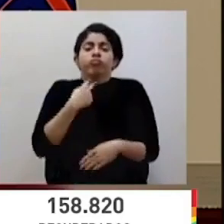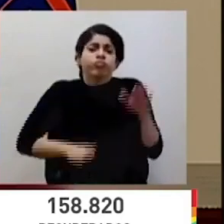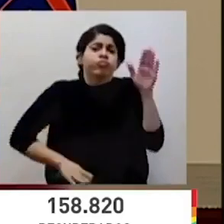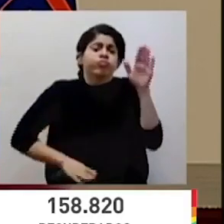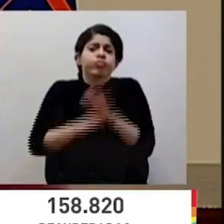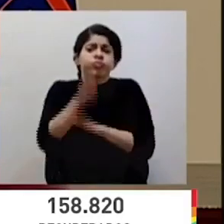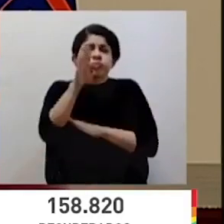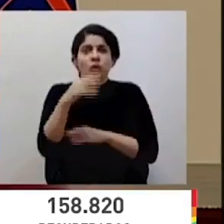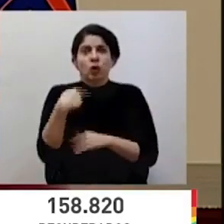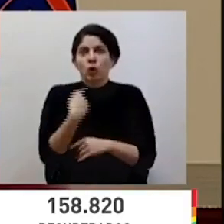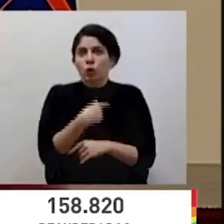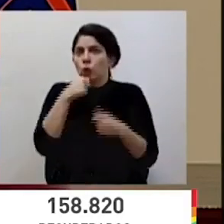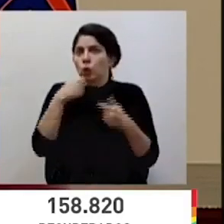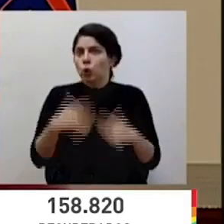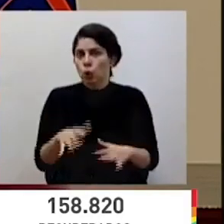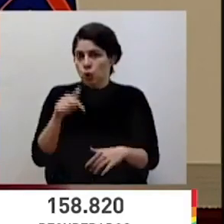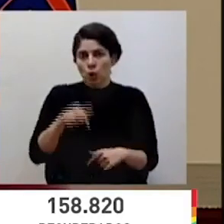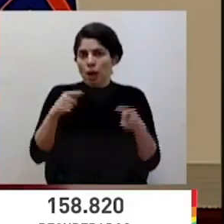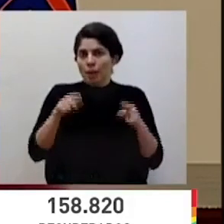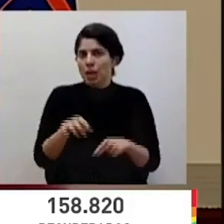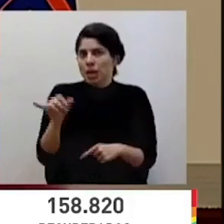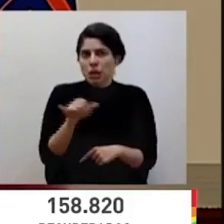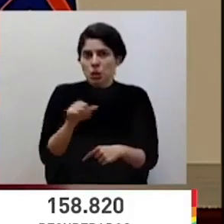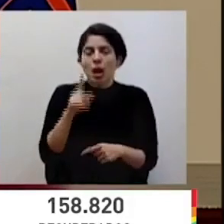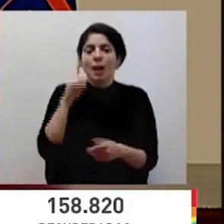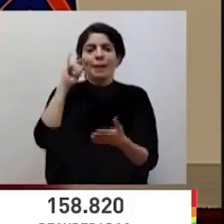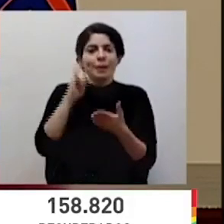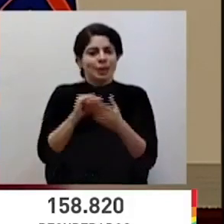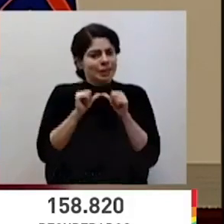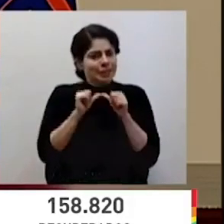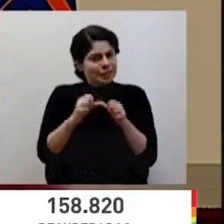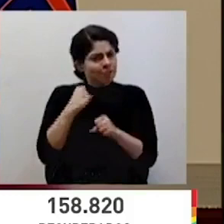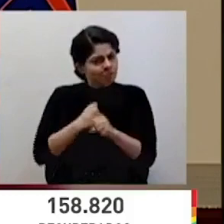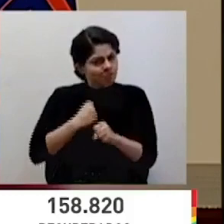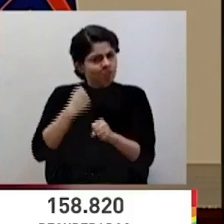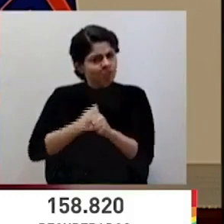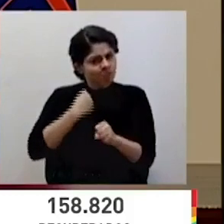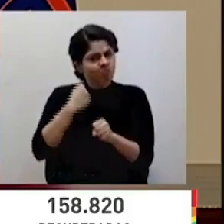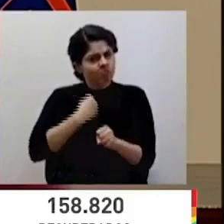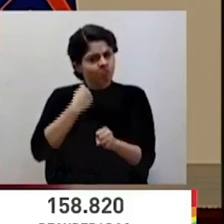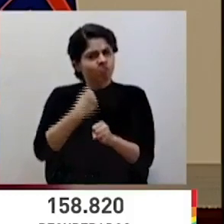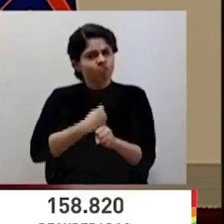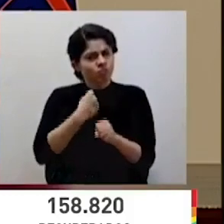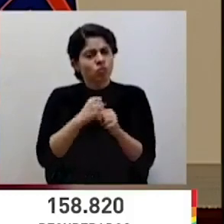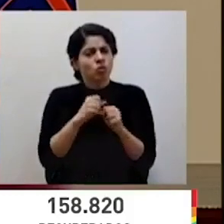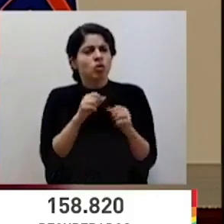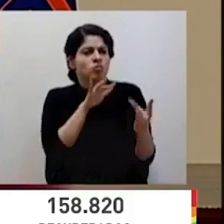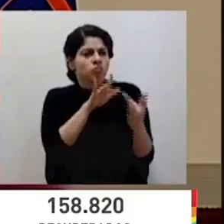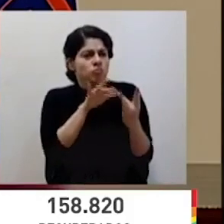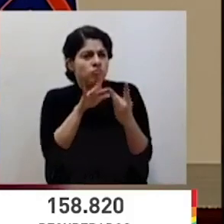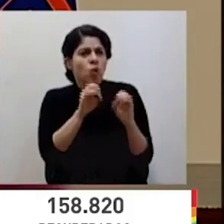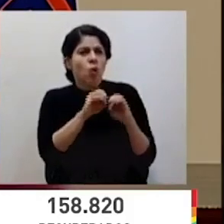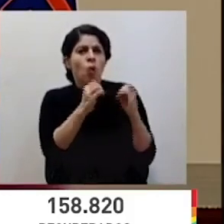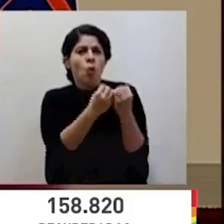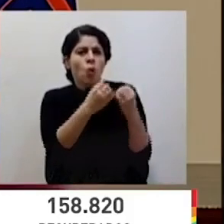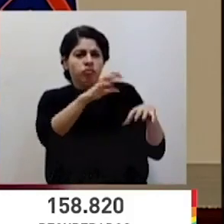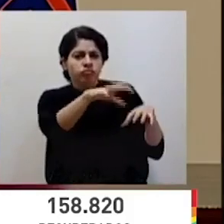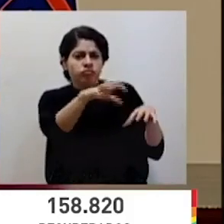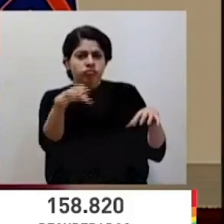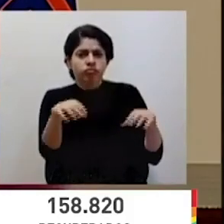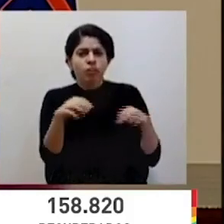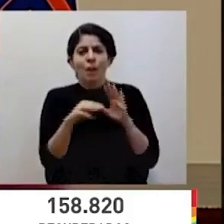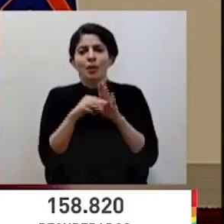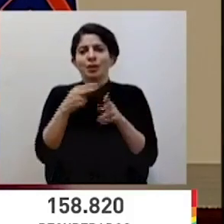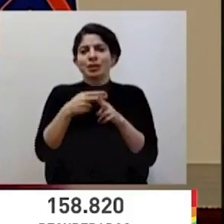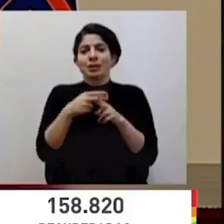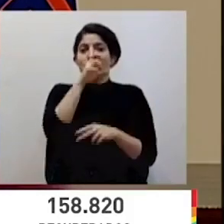queremos que en este caso nos ocurra y por eso seguimos trabajando muy fuertemente con las organizaciones territoriales bajo el modelo Costa